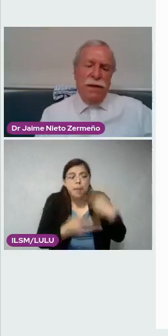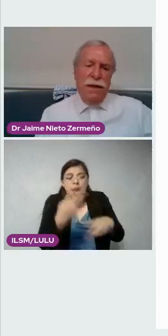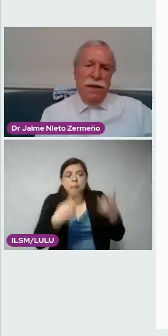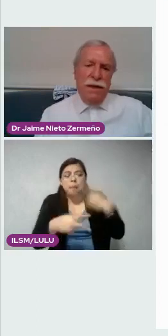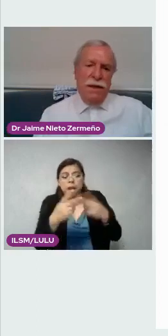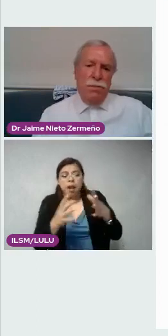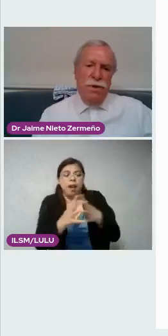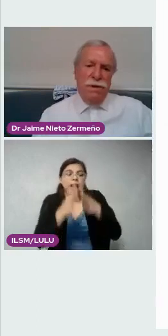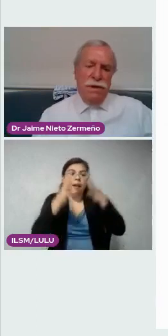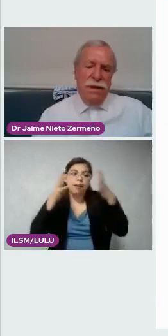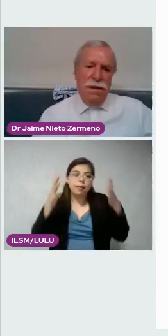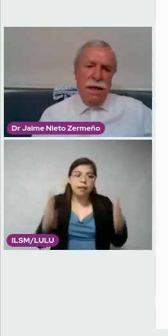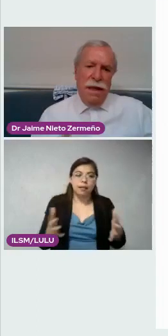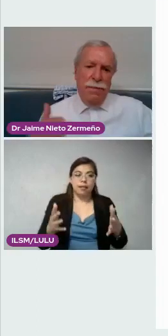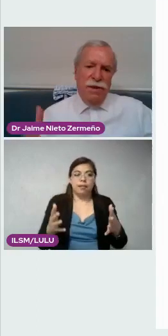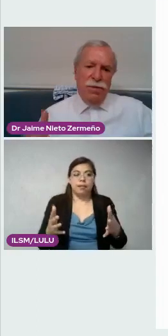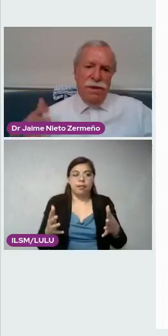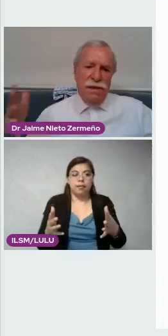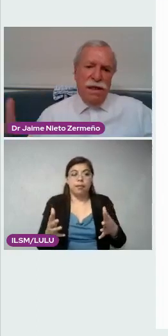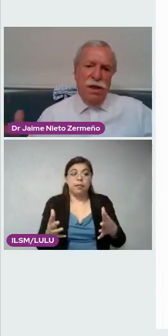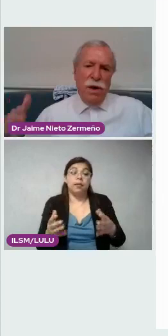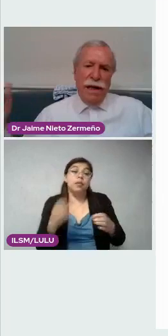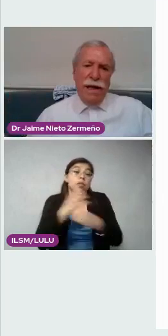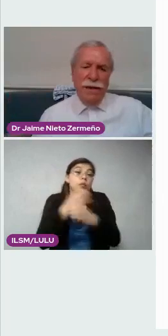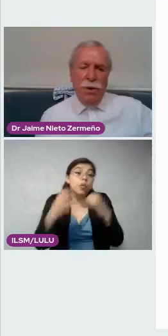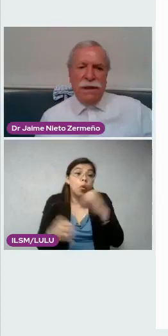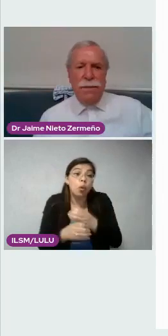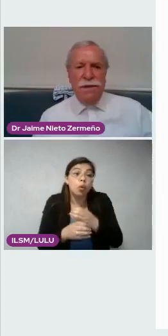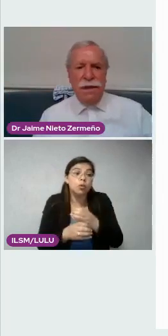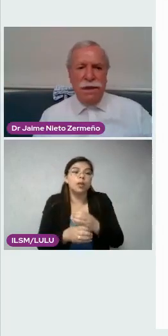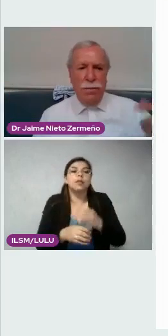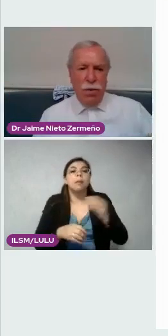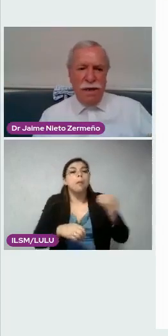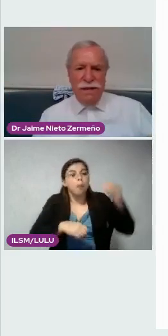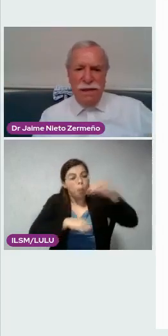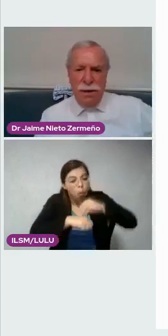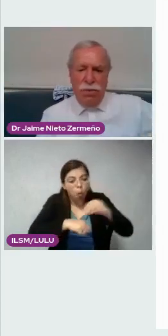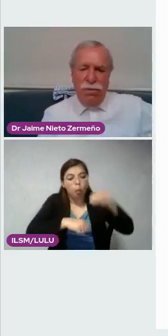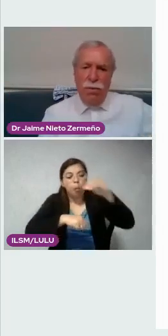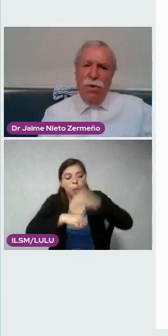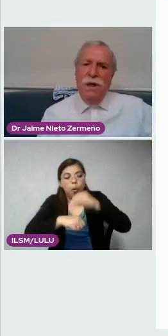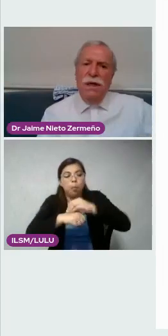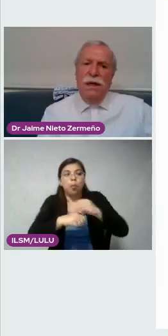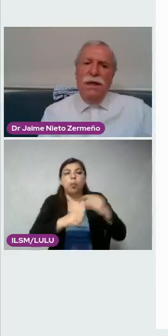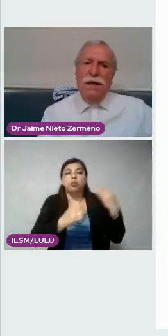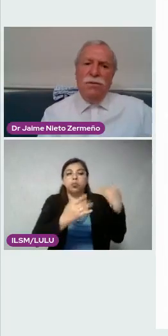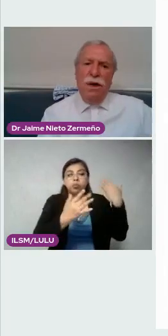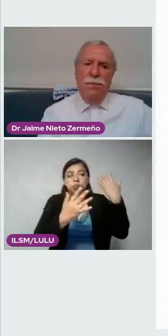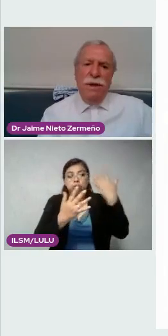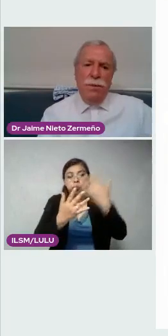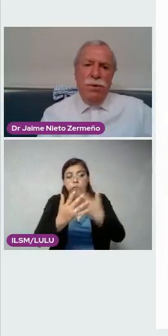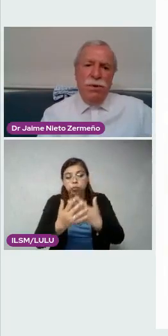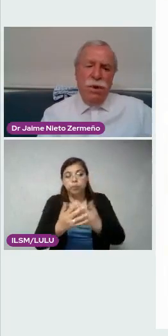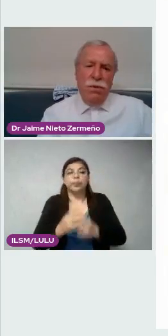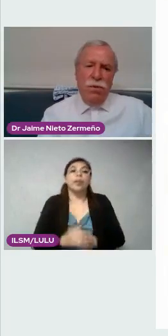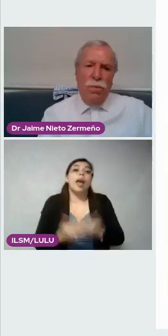elementos que se han ido agregando a través del tiempo, la que sigue, por favor, y que actualmente no tiene un grupo